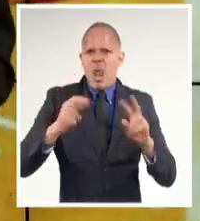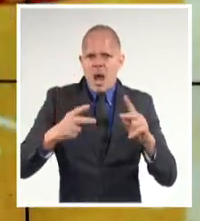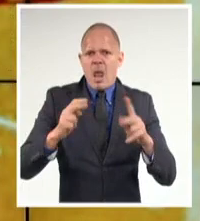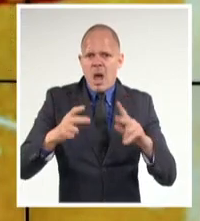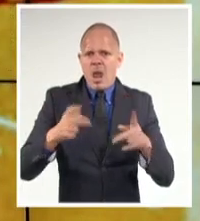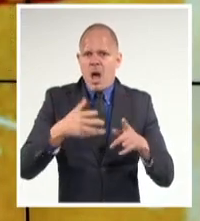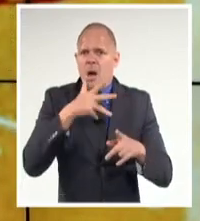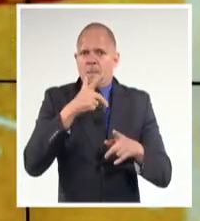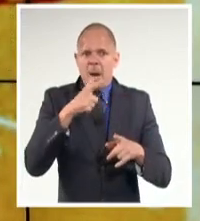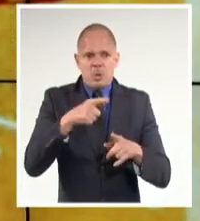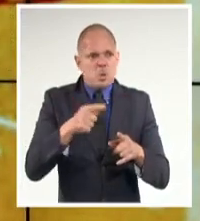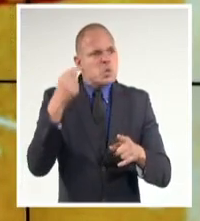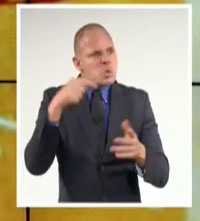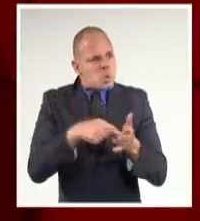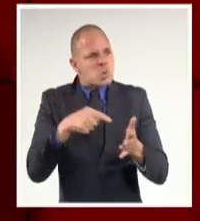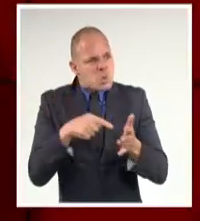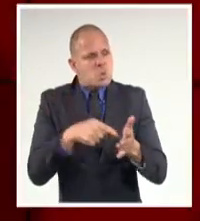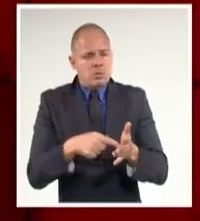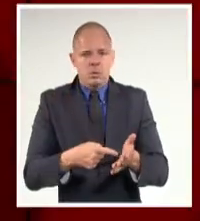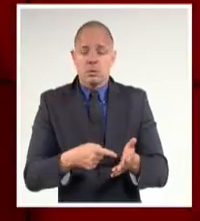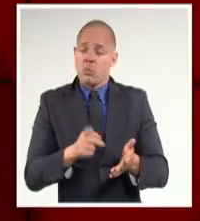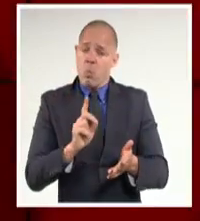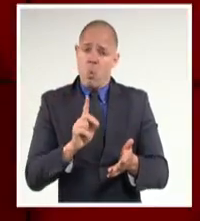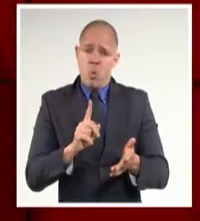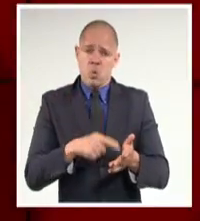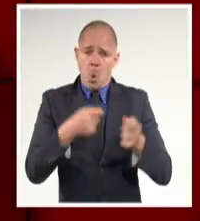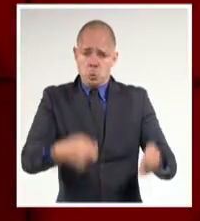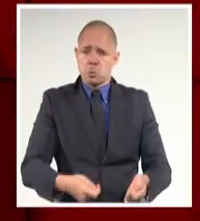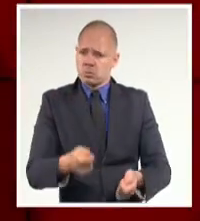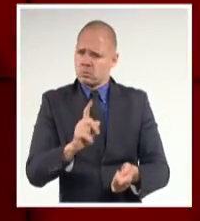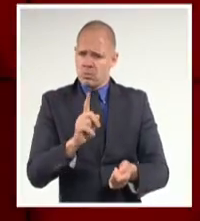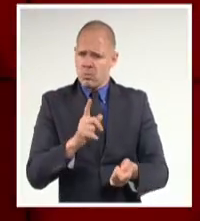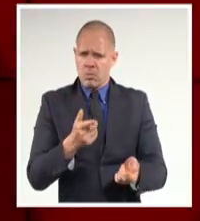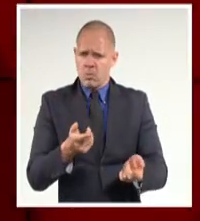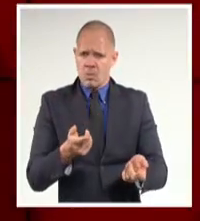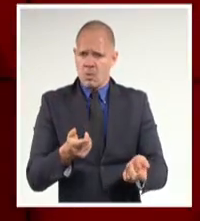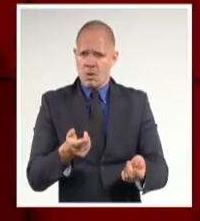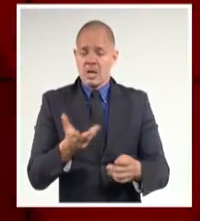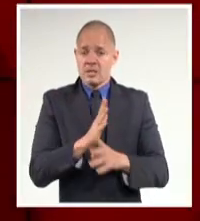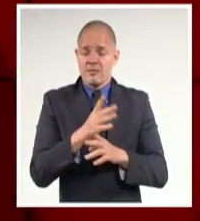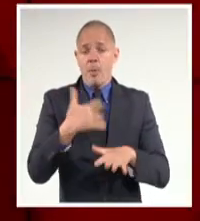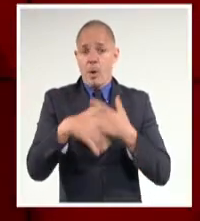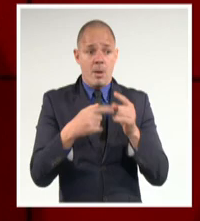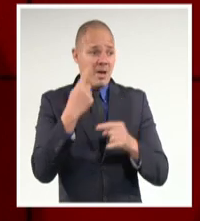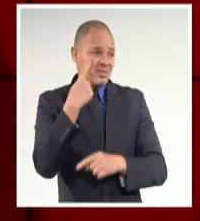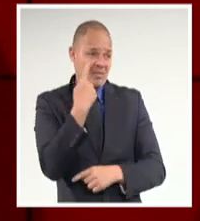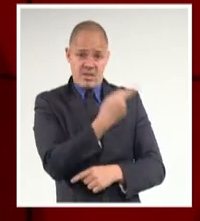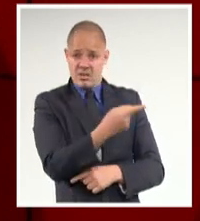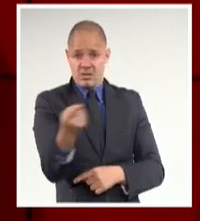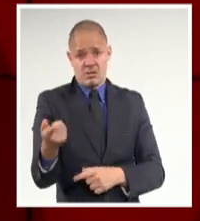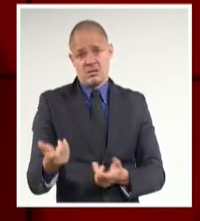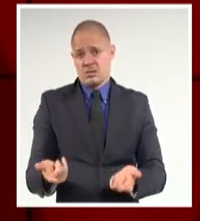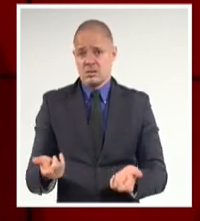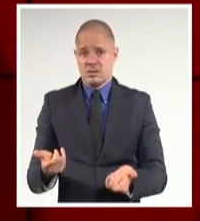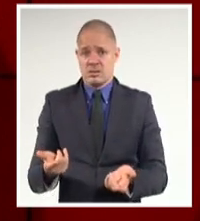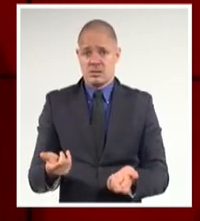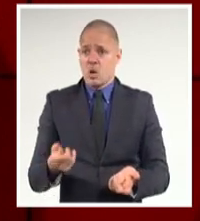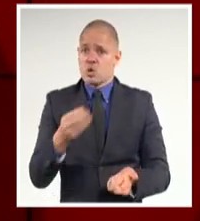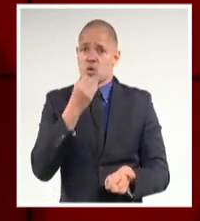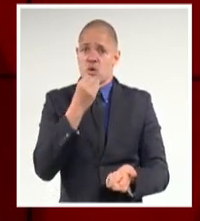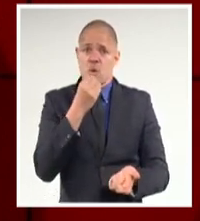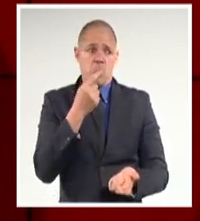tema en el debate nacional y no se trata de imponer. El problema, amigos, está ahí. Convivimos con él y hay que